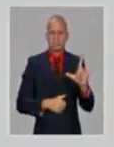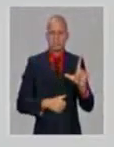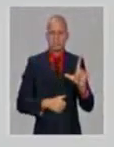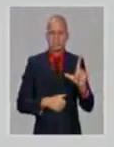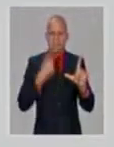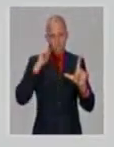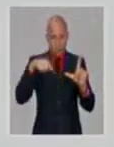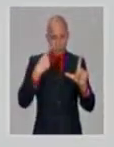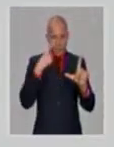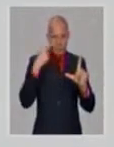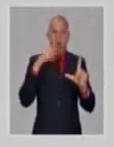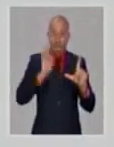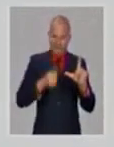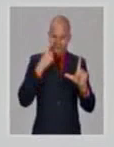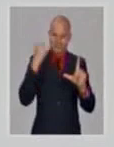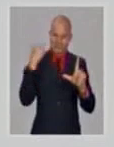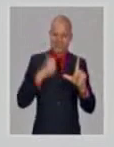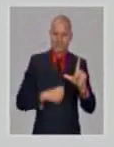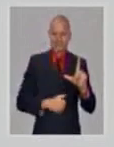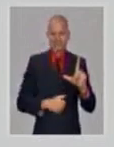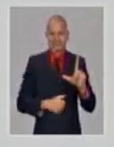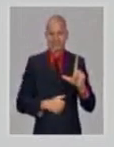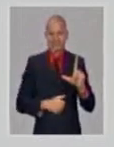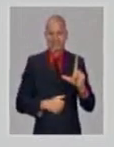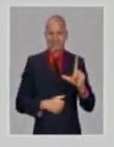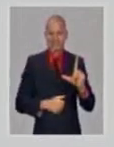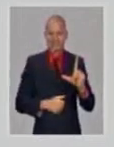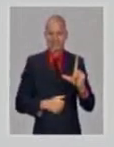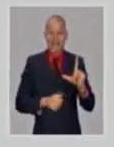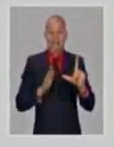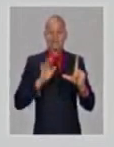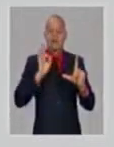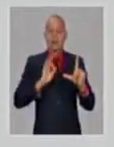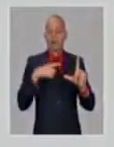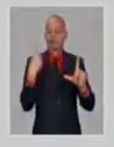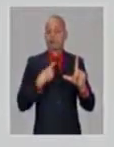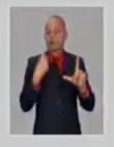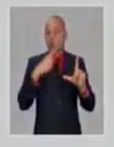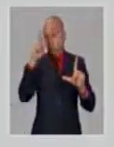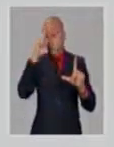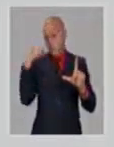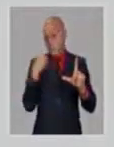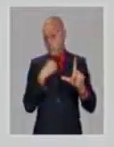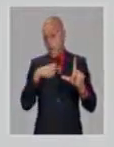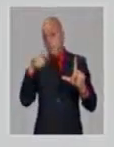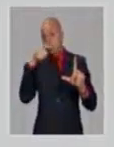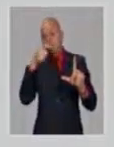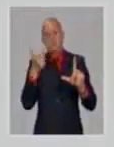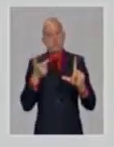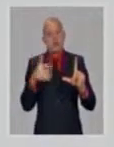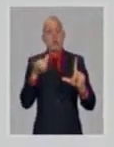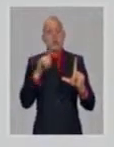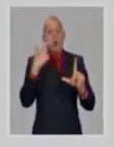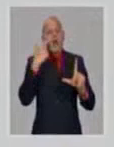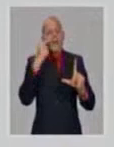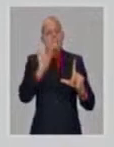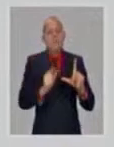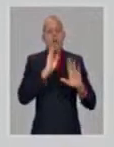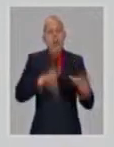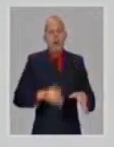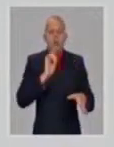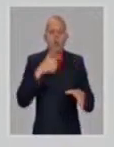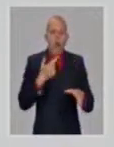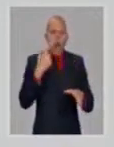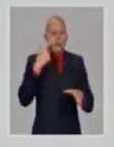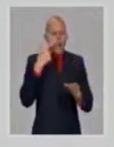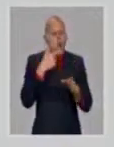la siguiente, estos son, dentro de la vigilancia, se incluye el estudio de fallecidos, porque lógicamente es la